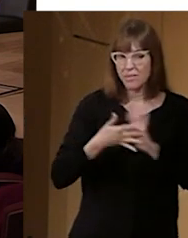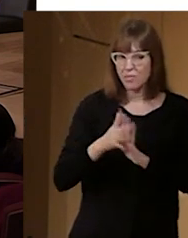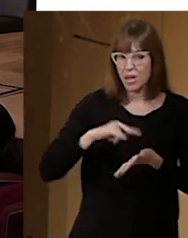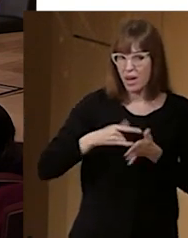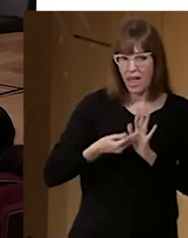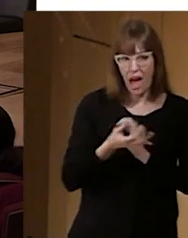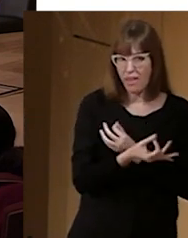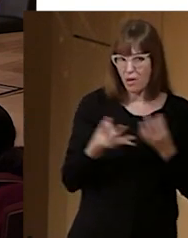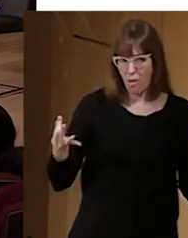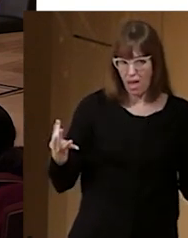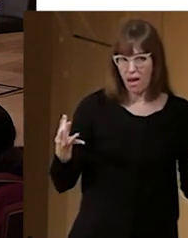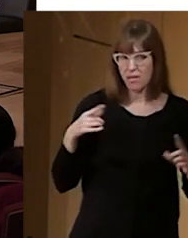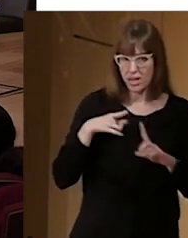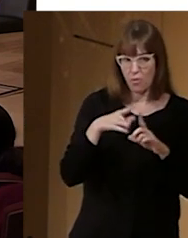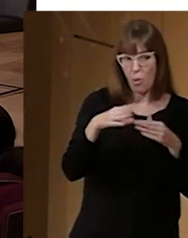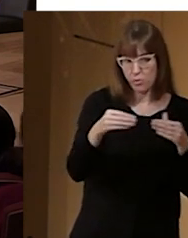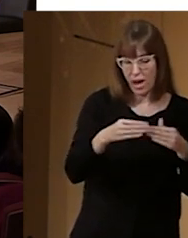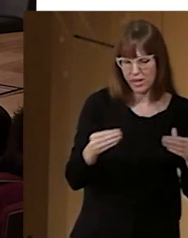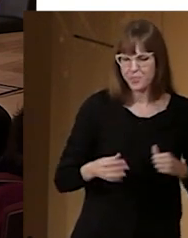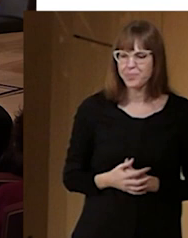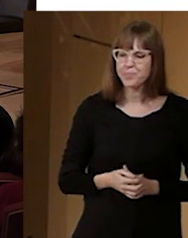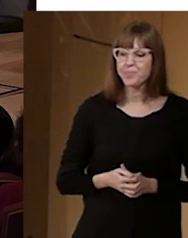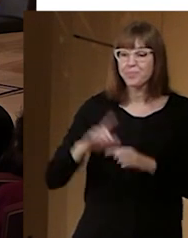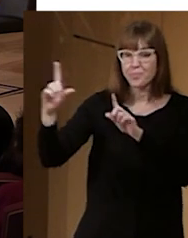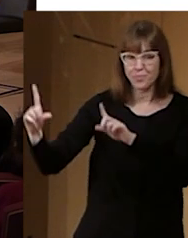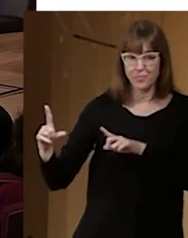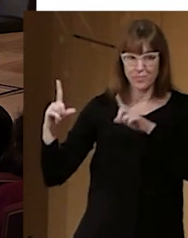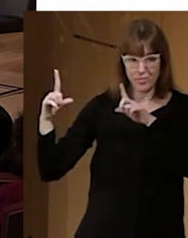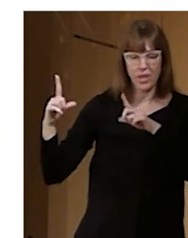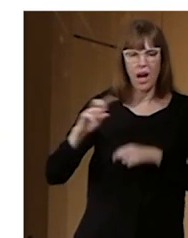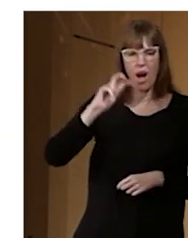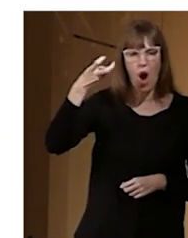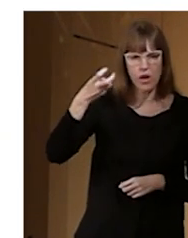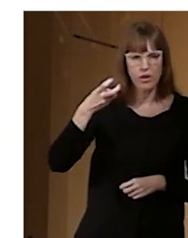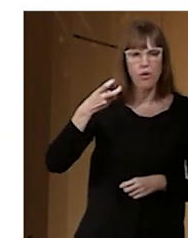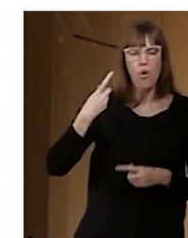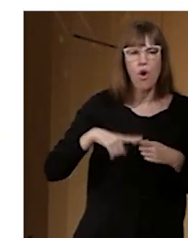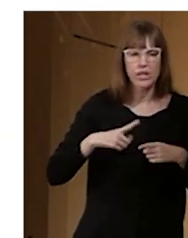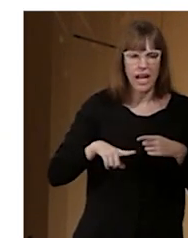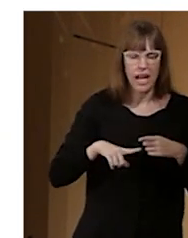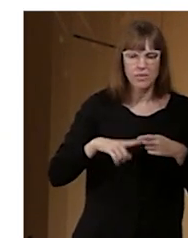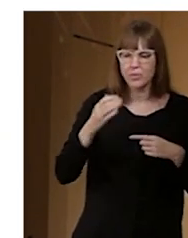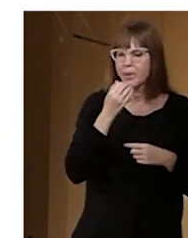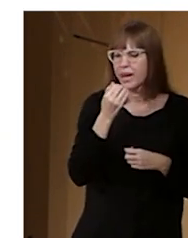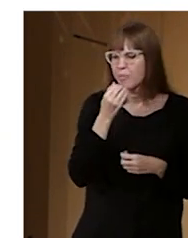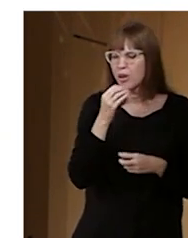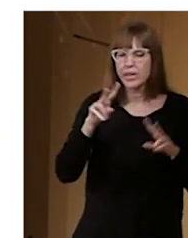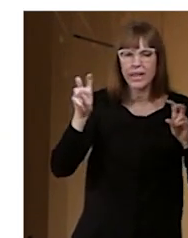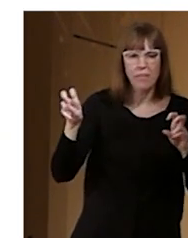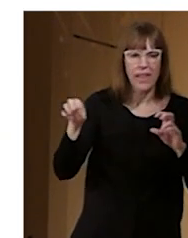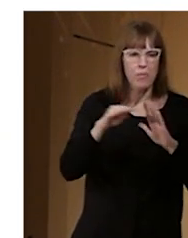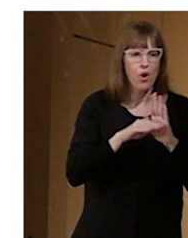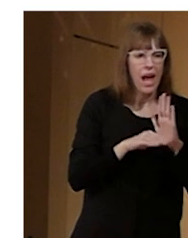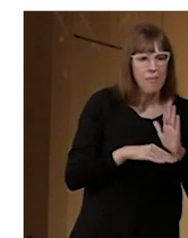para los usuarios. ¿Qué más cosas podemos hacer que están a nuestro alcance? Programas de mano adaptados a distintos